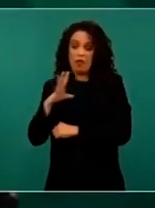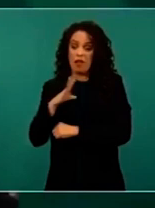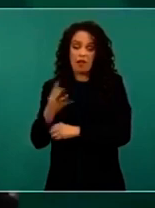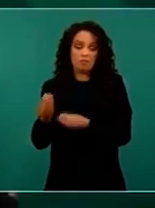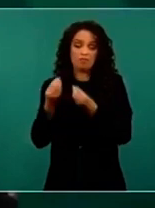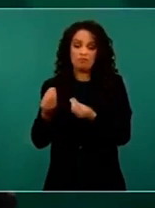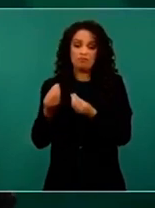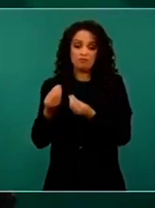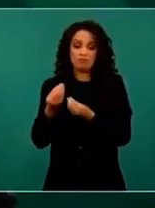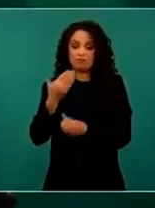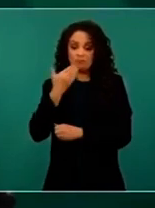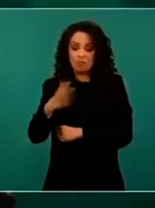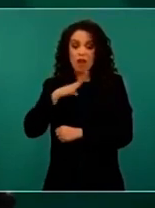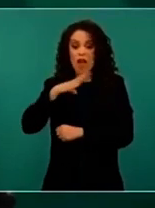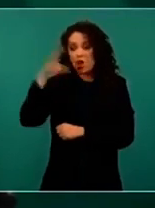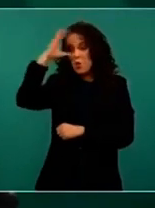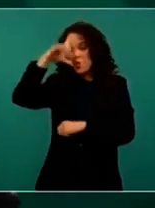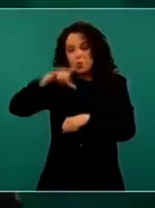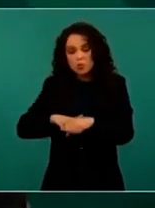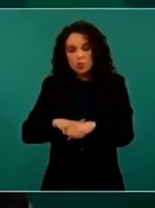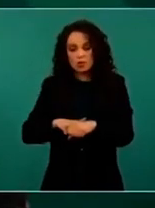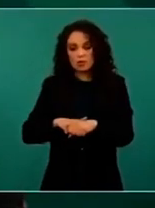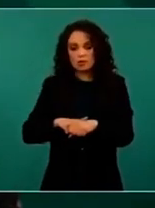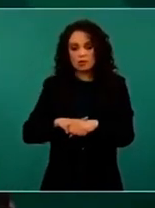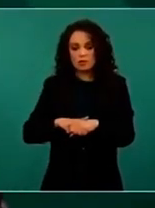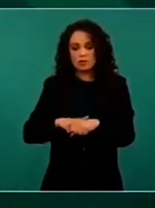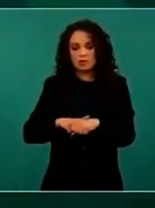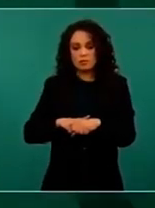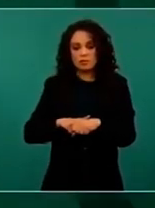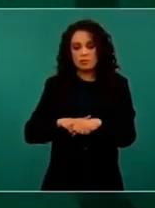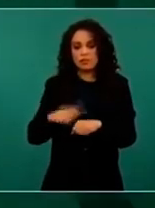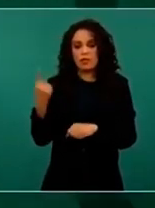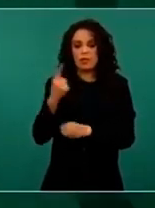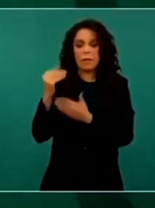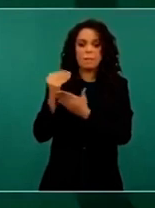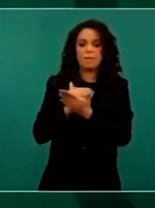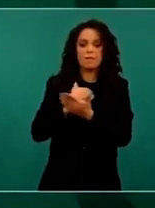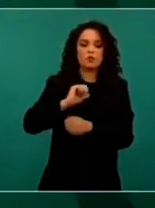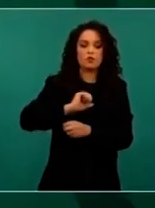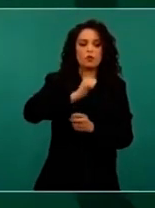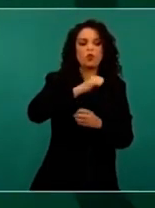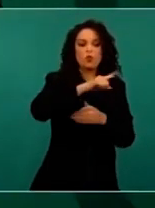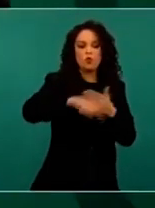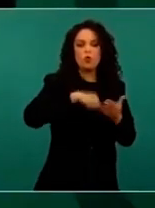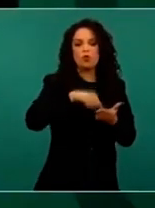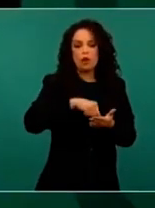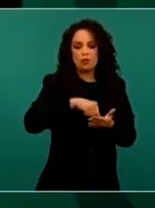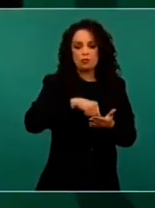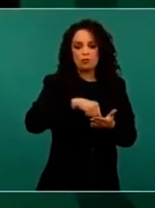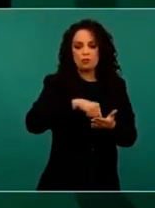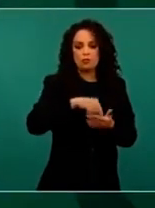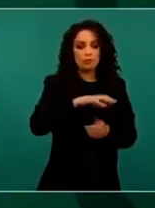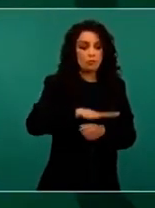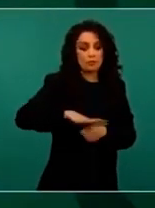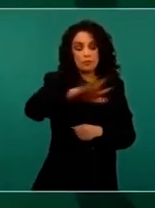culturas que en otros sitios donde ya no